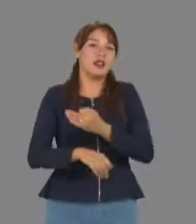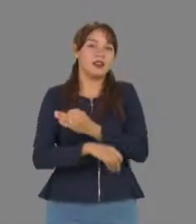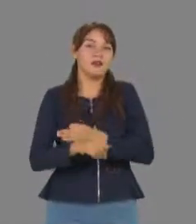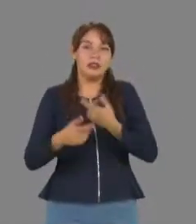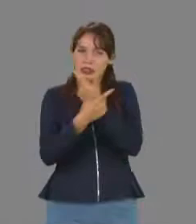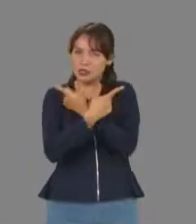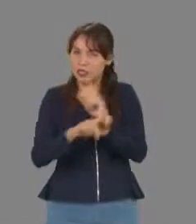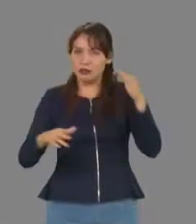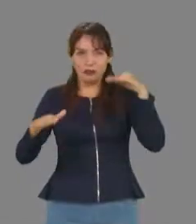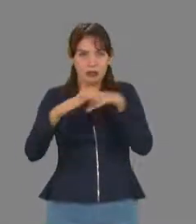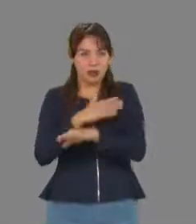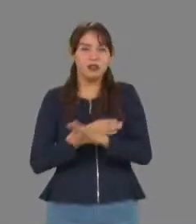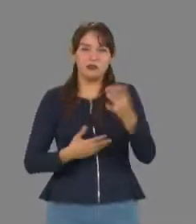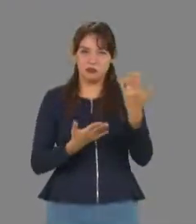Entrada libre, te esperamos.